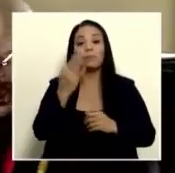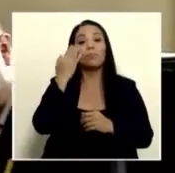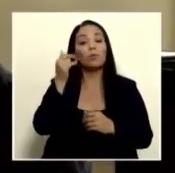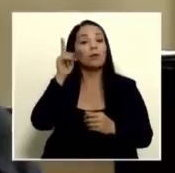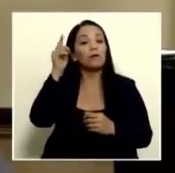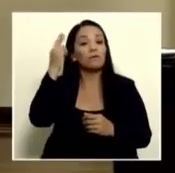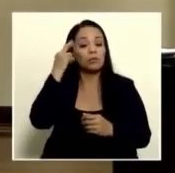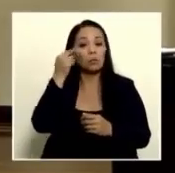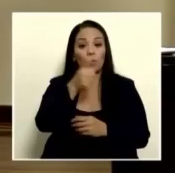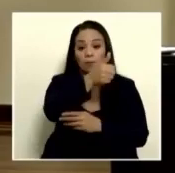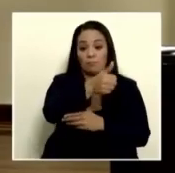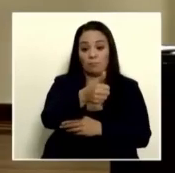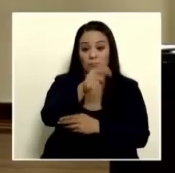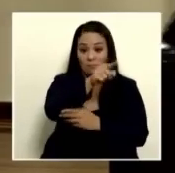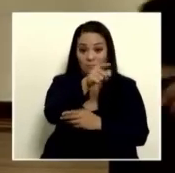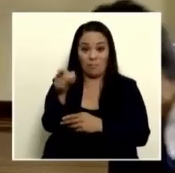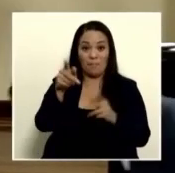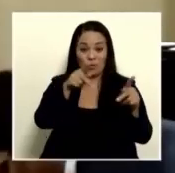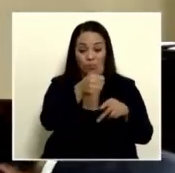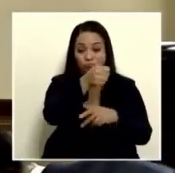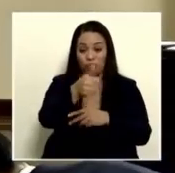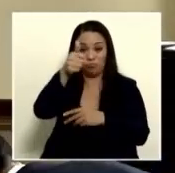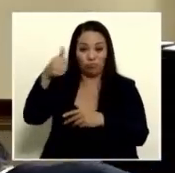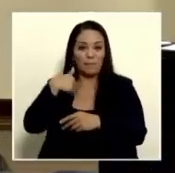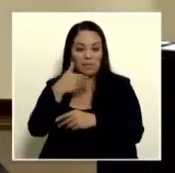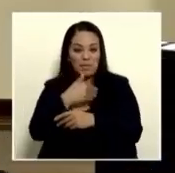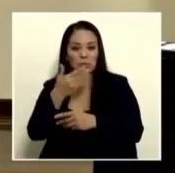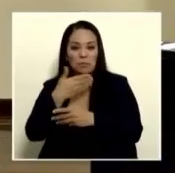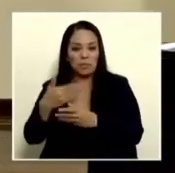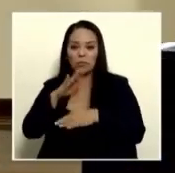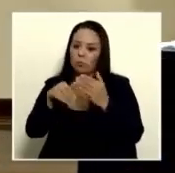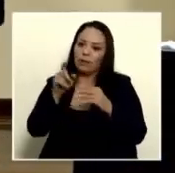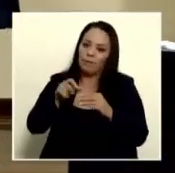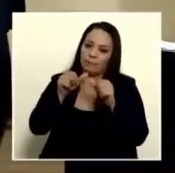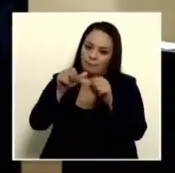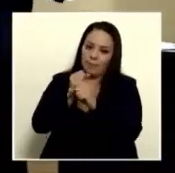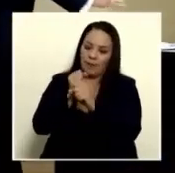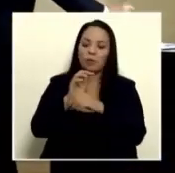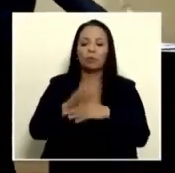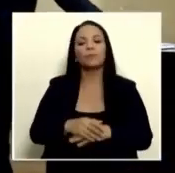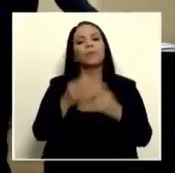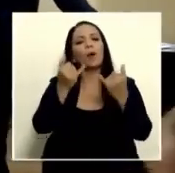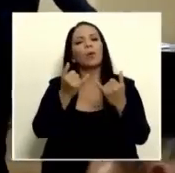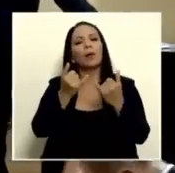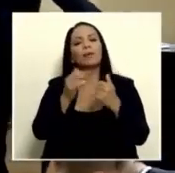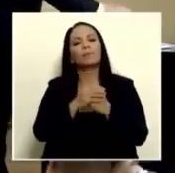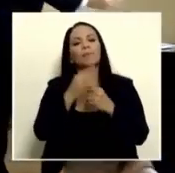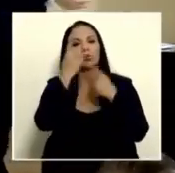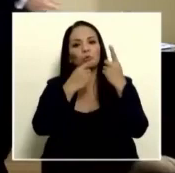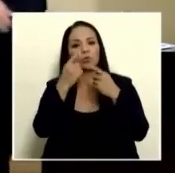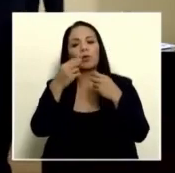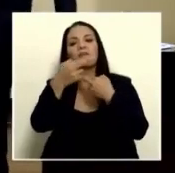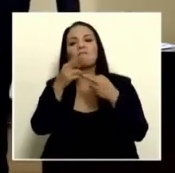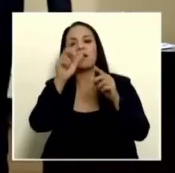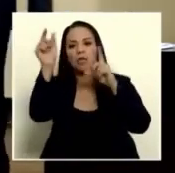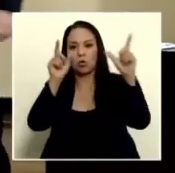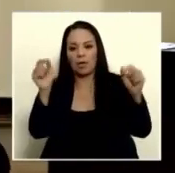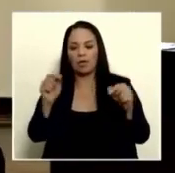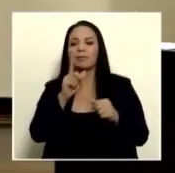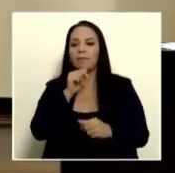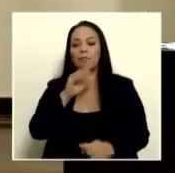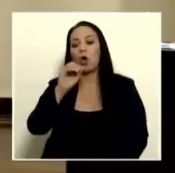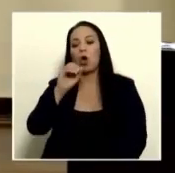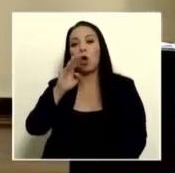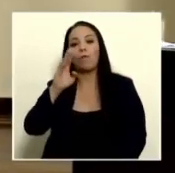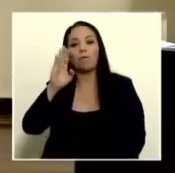jerarcas deben de atender sus agendas iniciamos ahora con las consultas de los medios regionales Obed